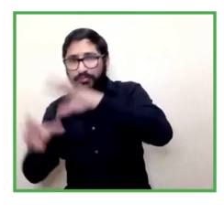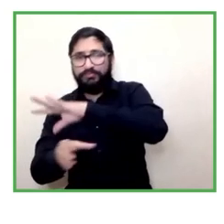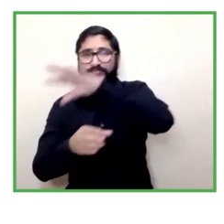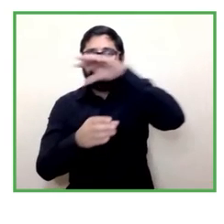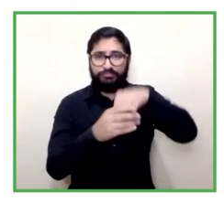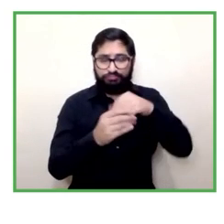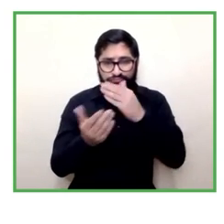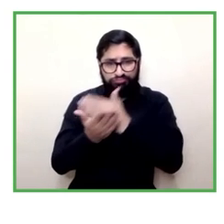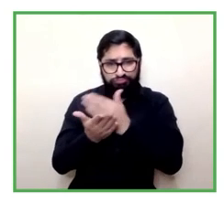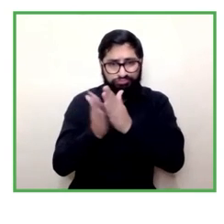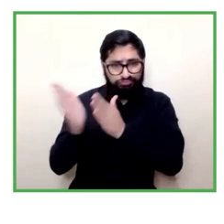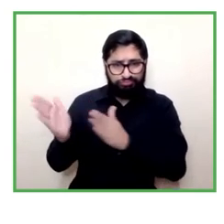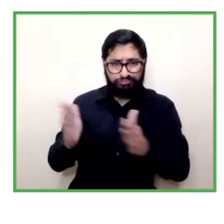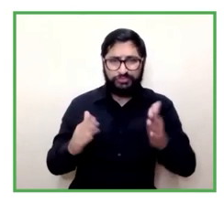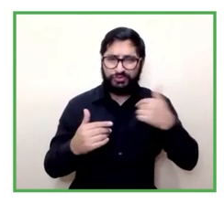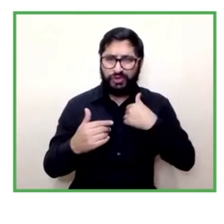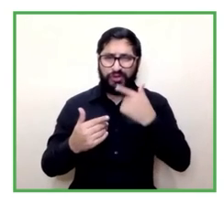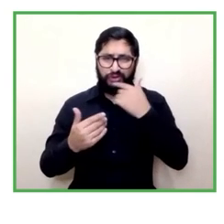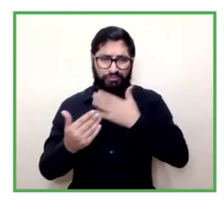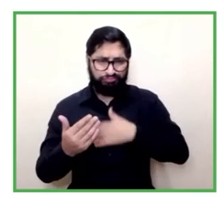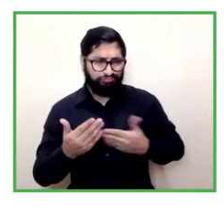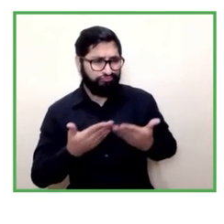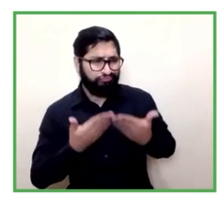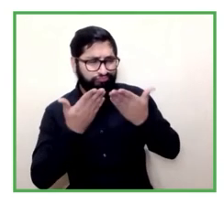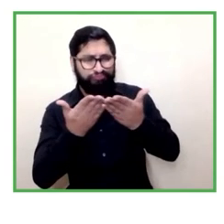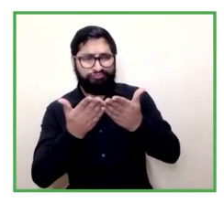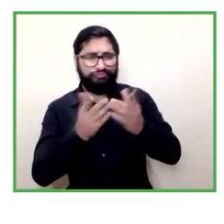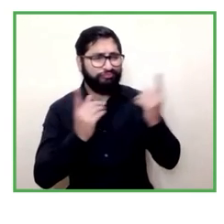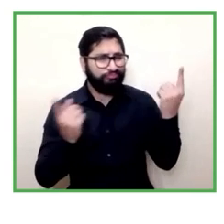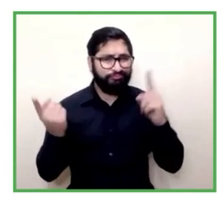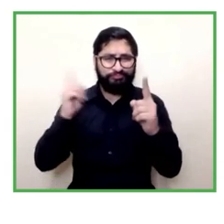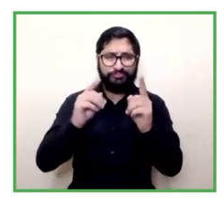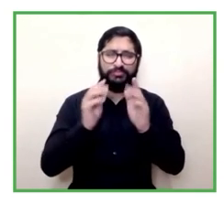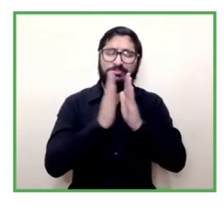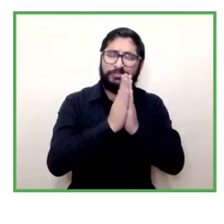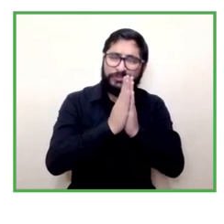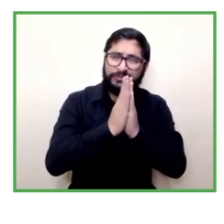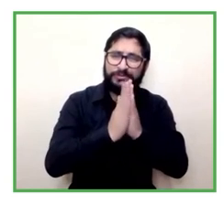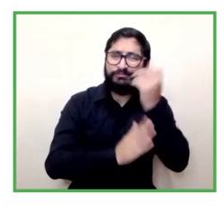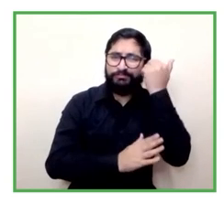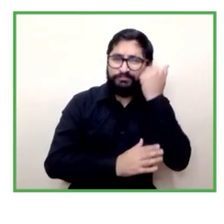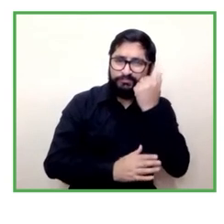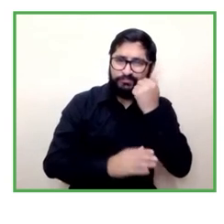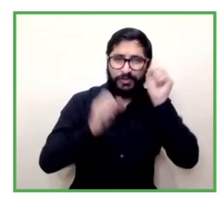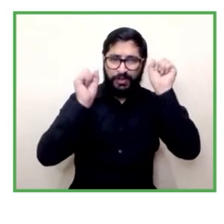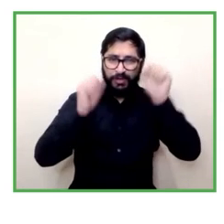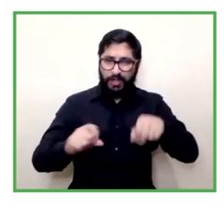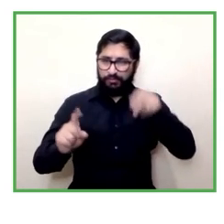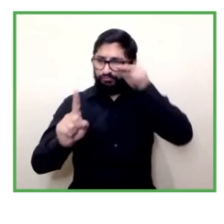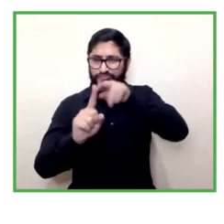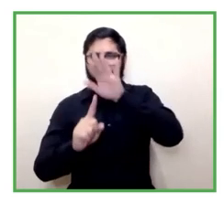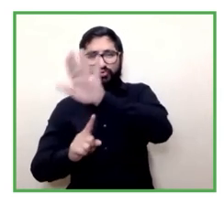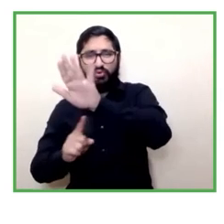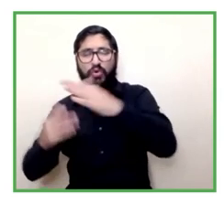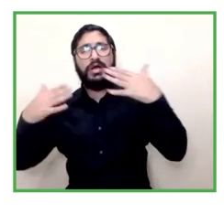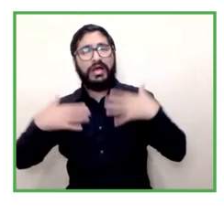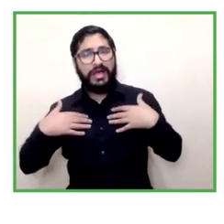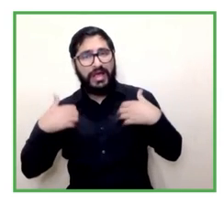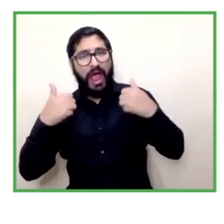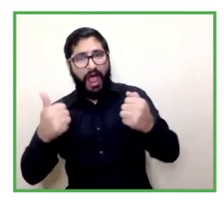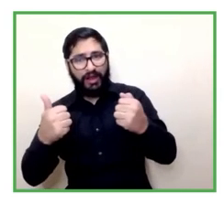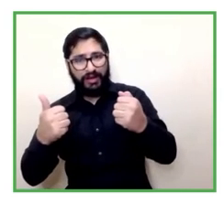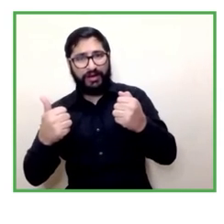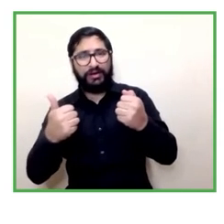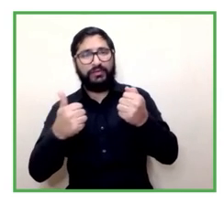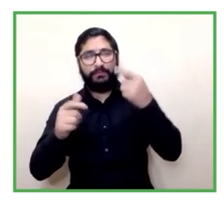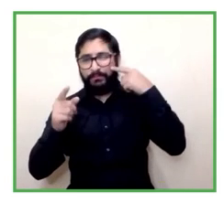van a ver en esta presentación que miren las visiones de su estado miren la visión del ministerio de vivienda del ministerio de